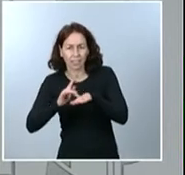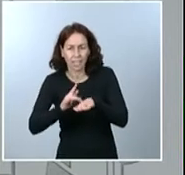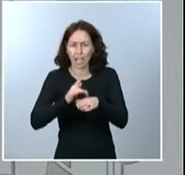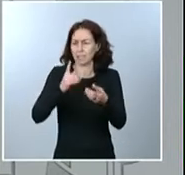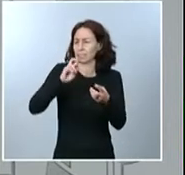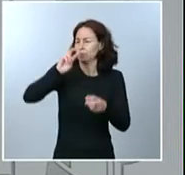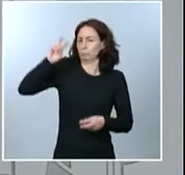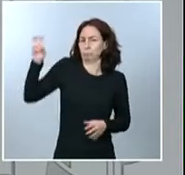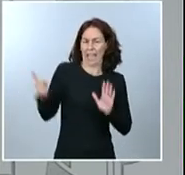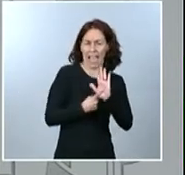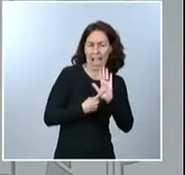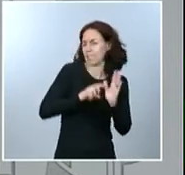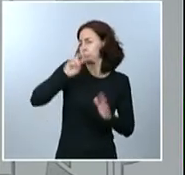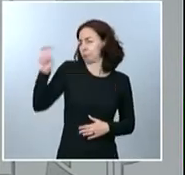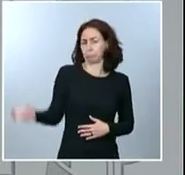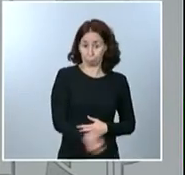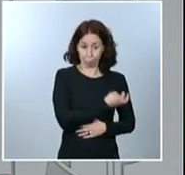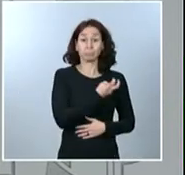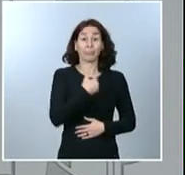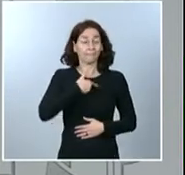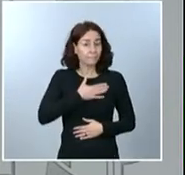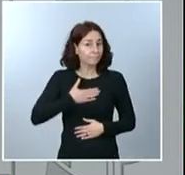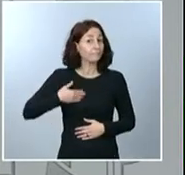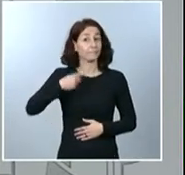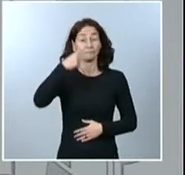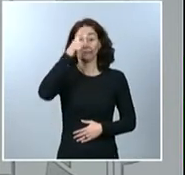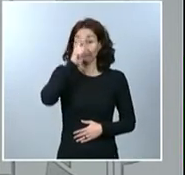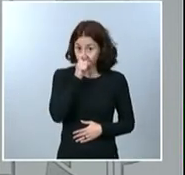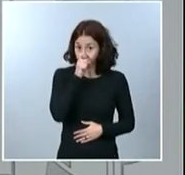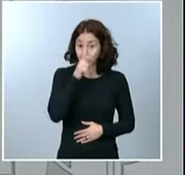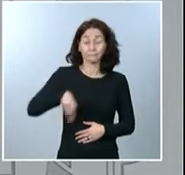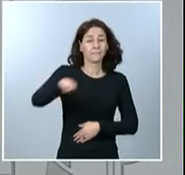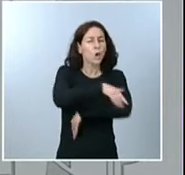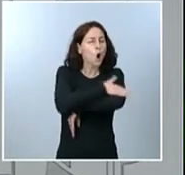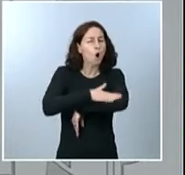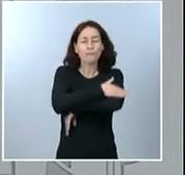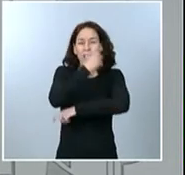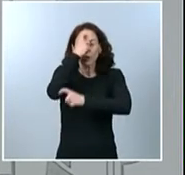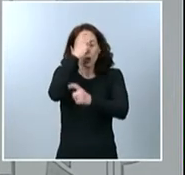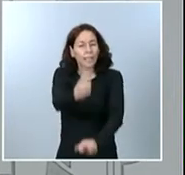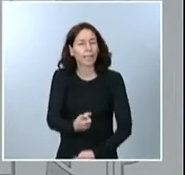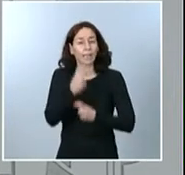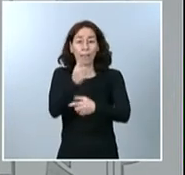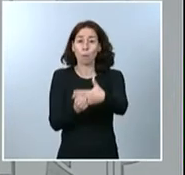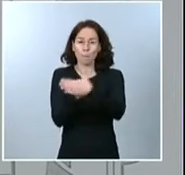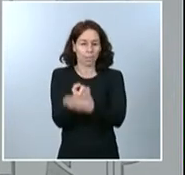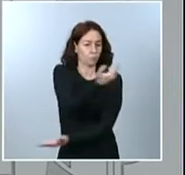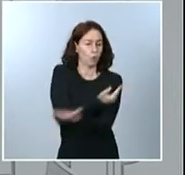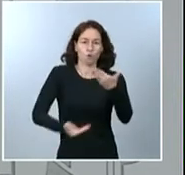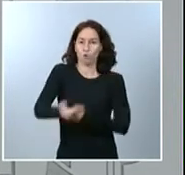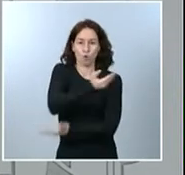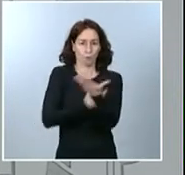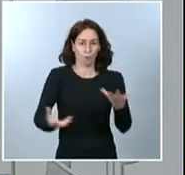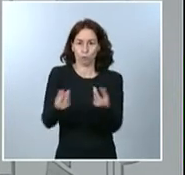Y en este punto, quisiera recordar que desde el Gobierno nos hemos esmerado por impulsar la máxima colaboración. Lo ha